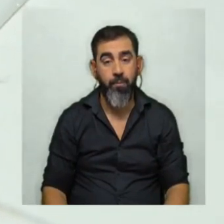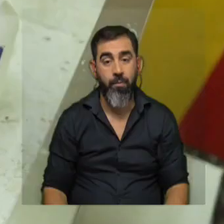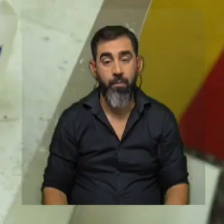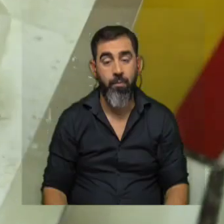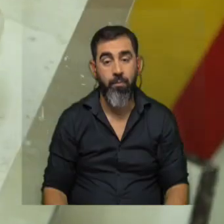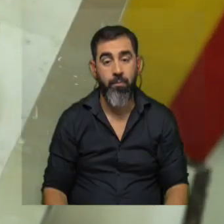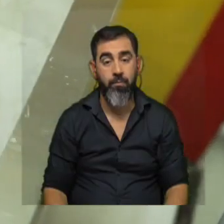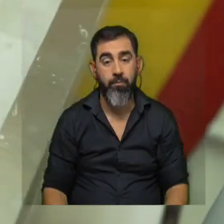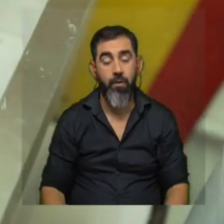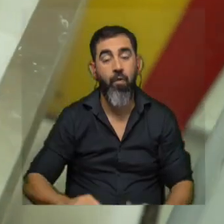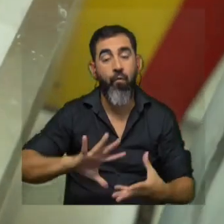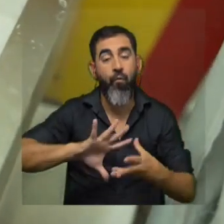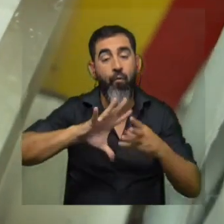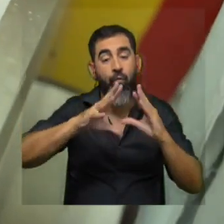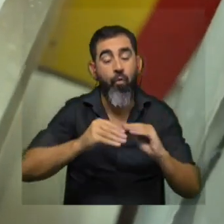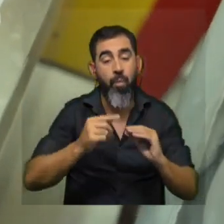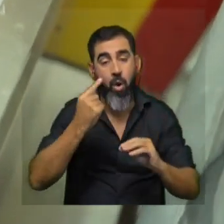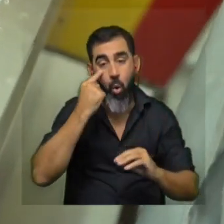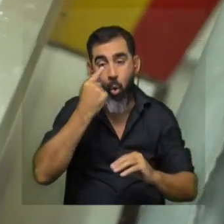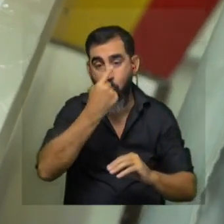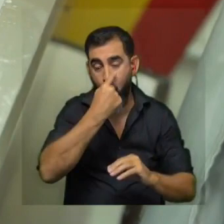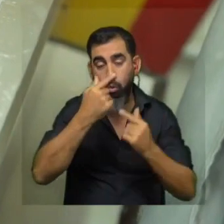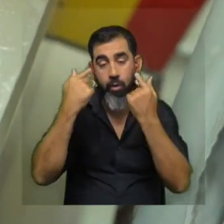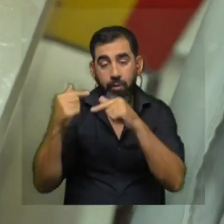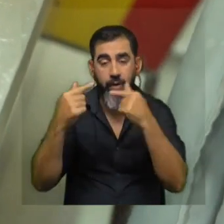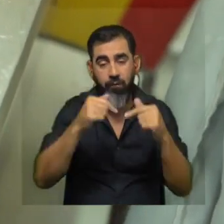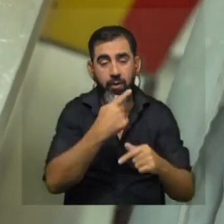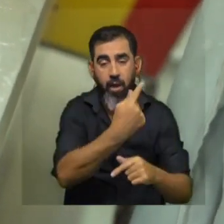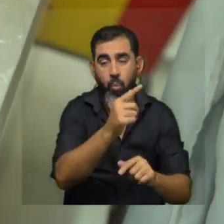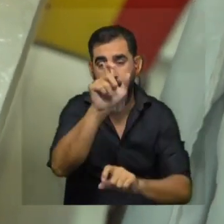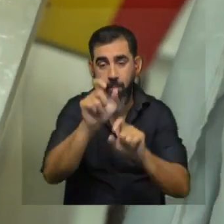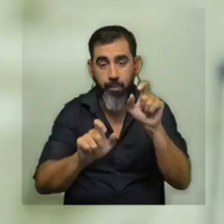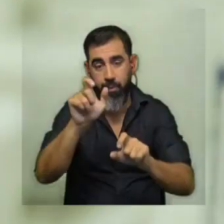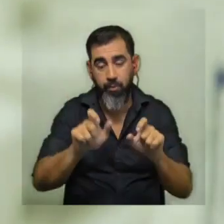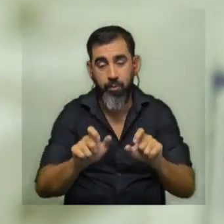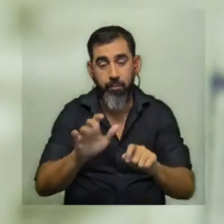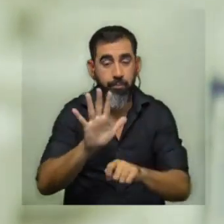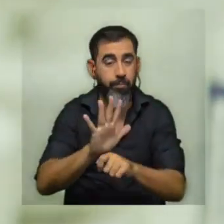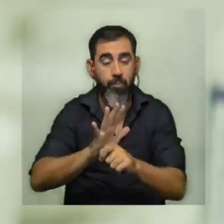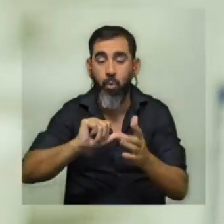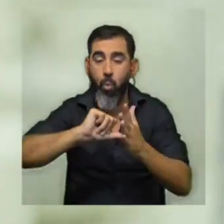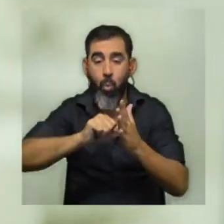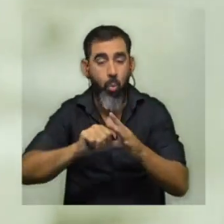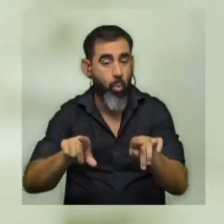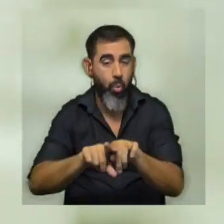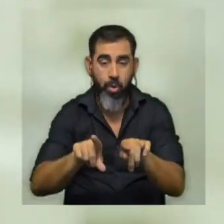la forma del ojo es diferente en todas las personas es casi como una huella digital